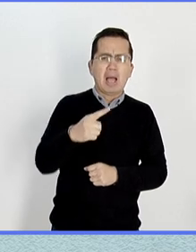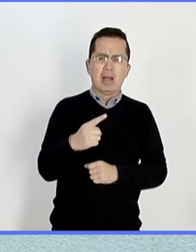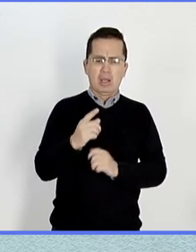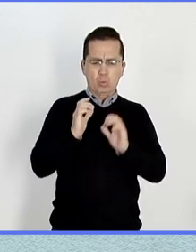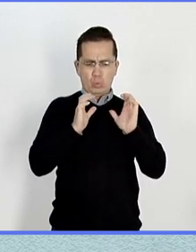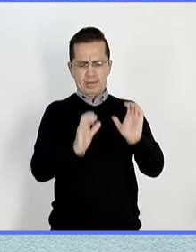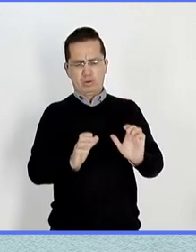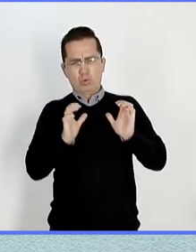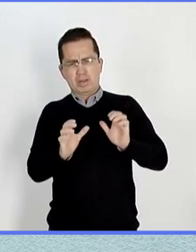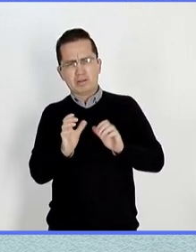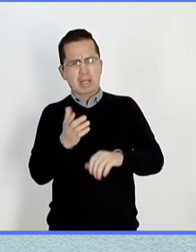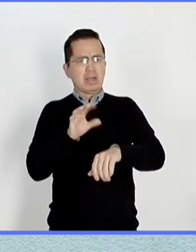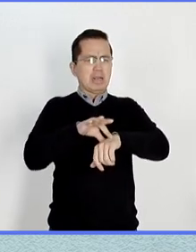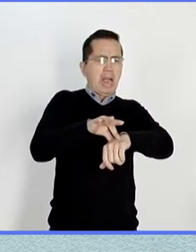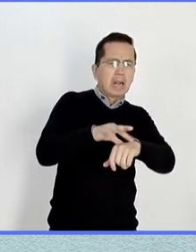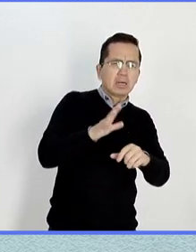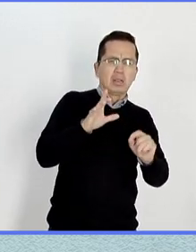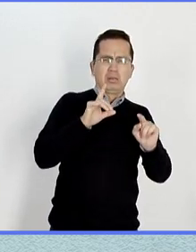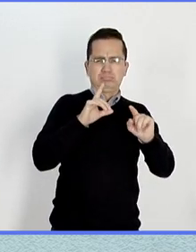a todo el organismo.